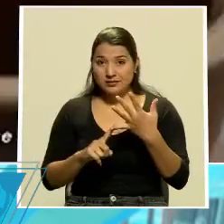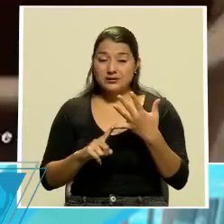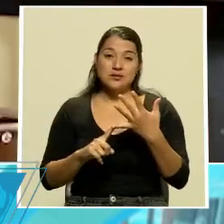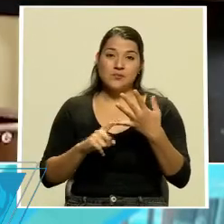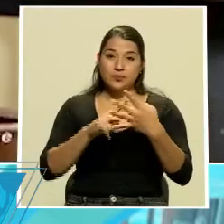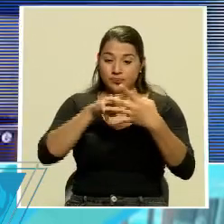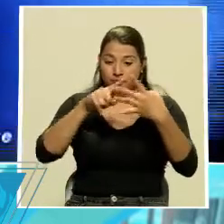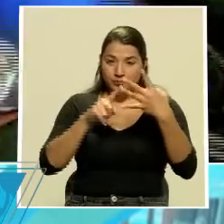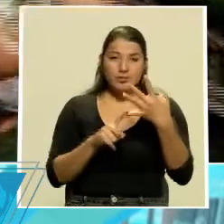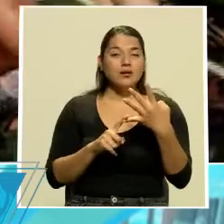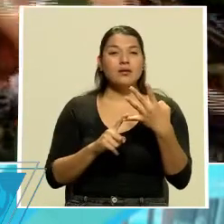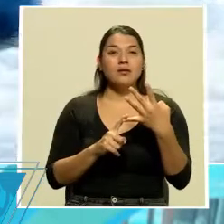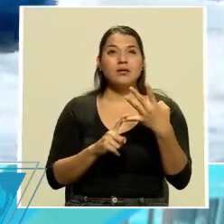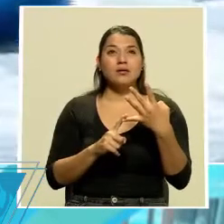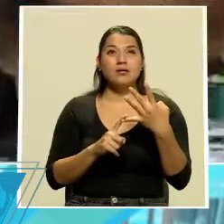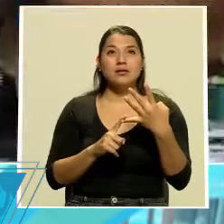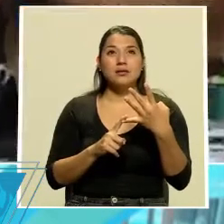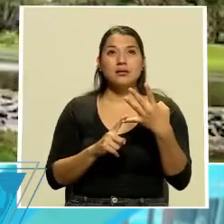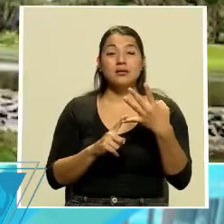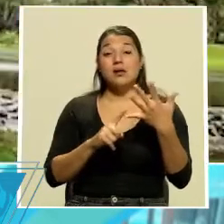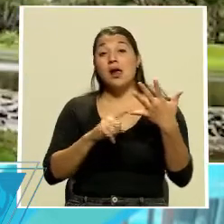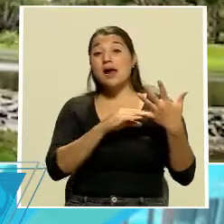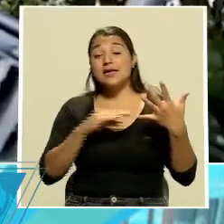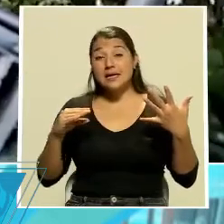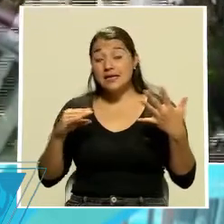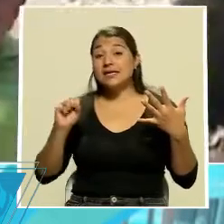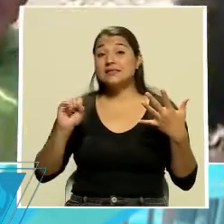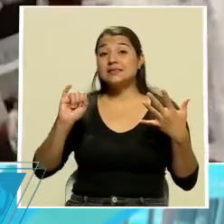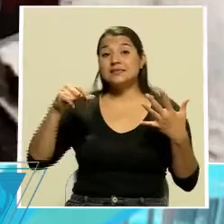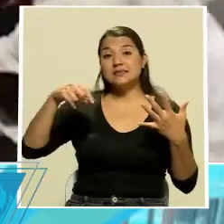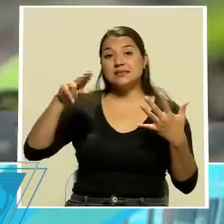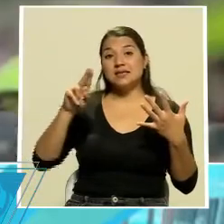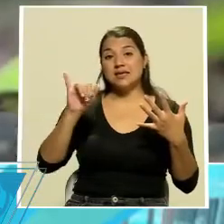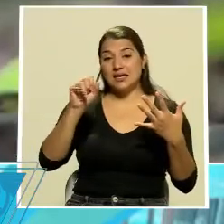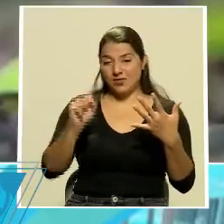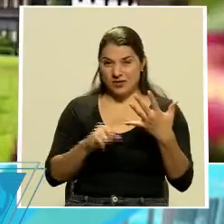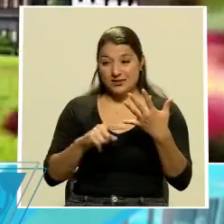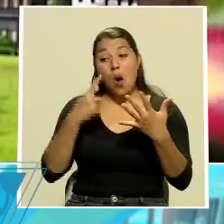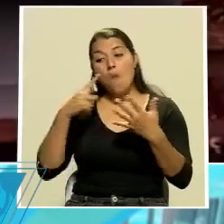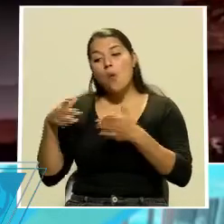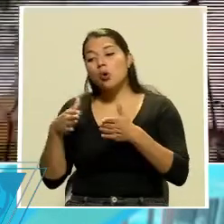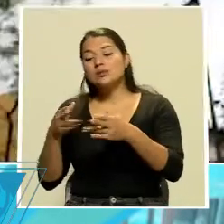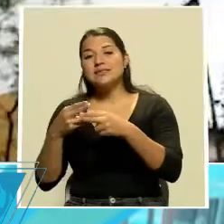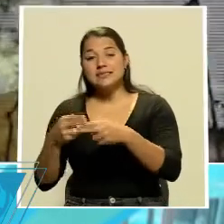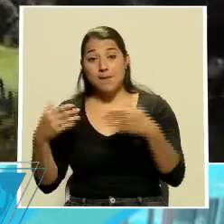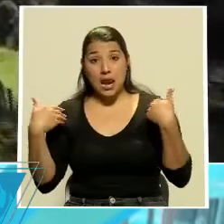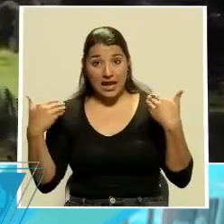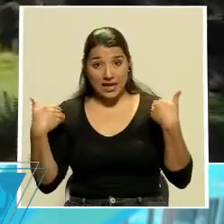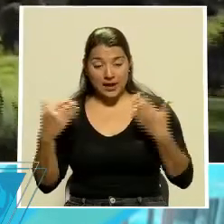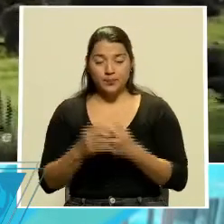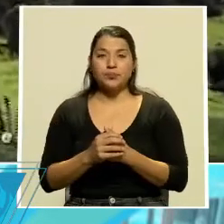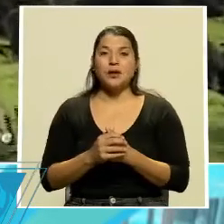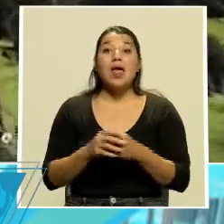Siquirres. Perdón. Y por Siquirres también, por la alegría de Siquirres. También estamos a